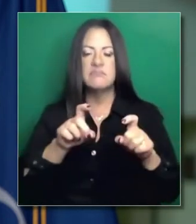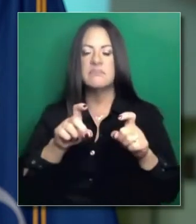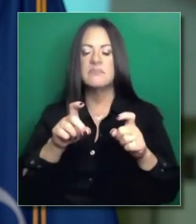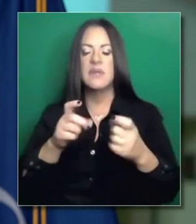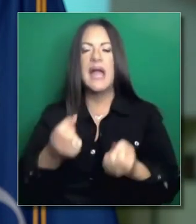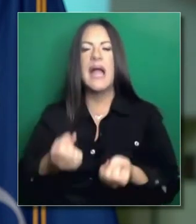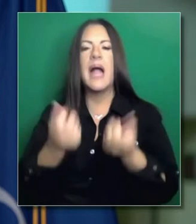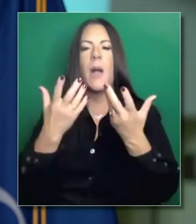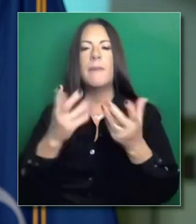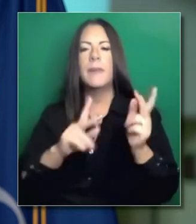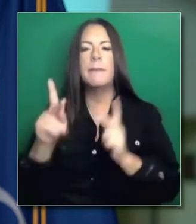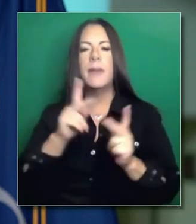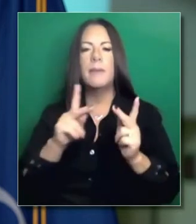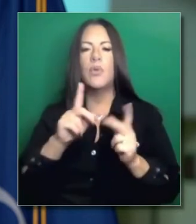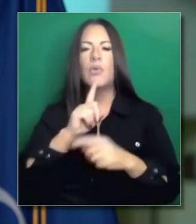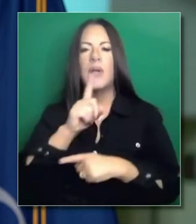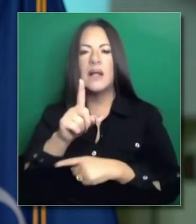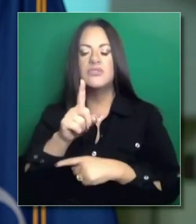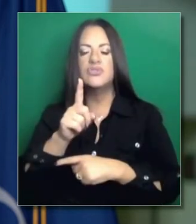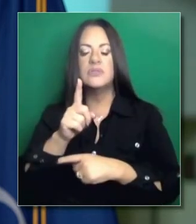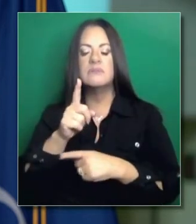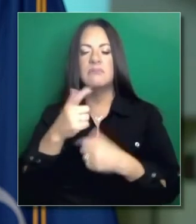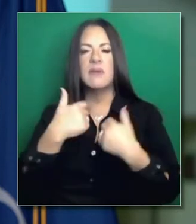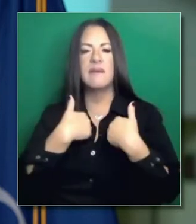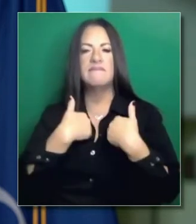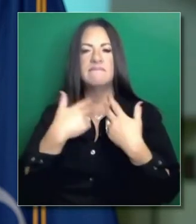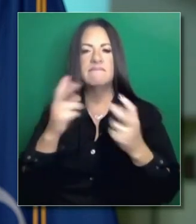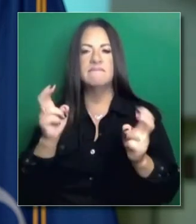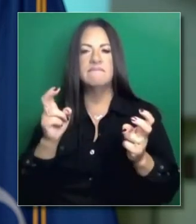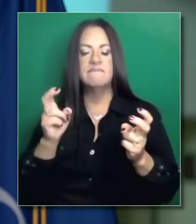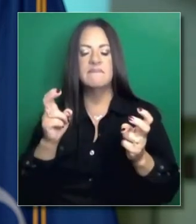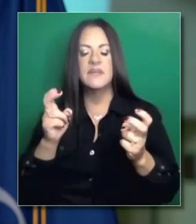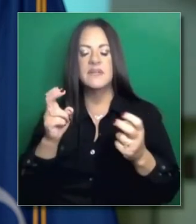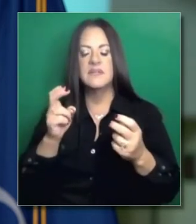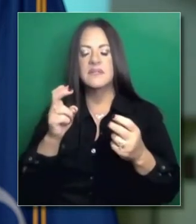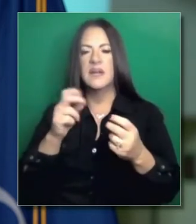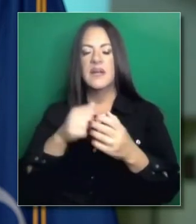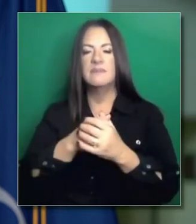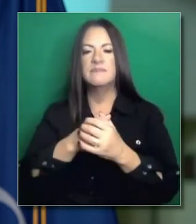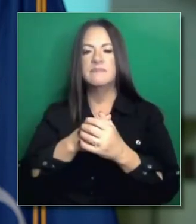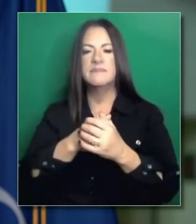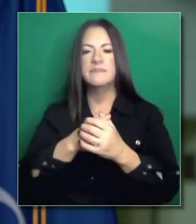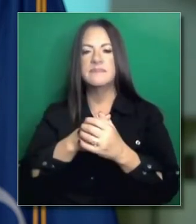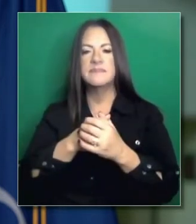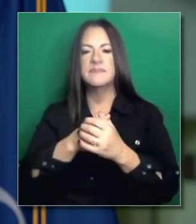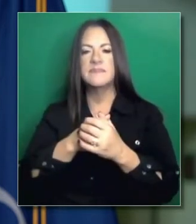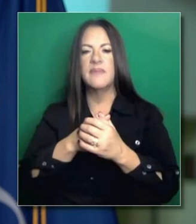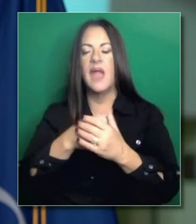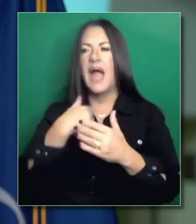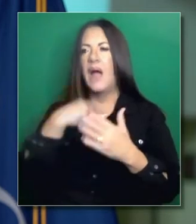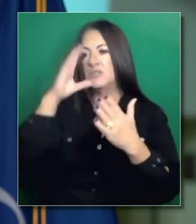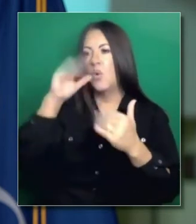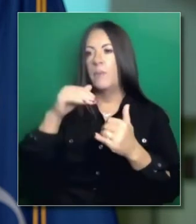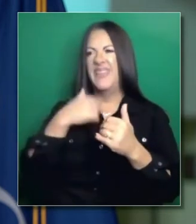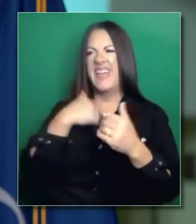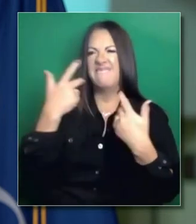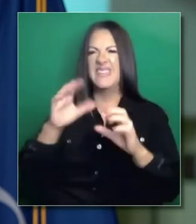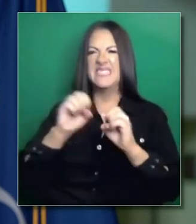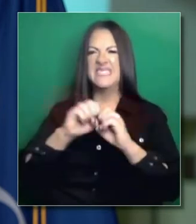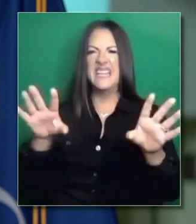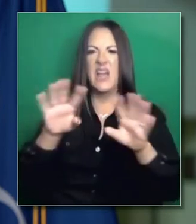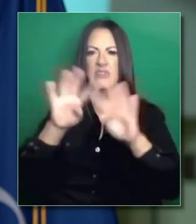cálculo. Más. llegado. los datos. le puedo proporcionar. Cuando tengamos eso. Esperaba tenerlo. fin de semana.